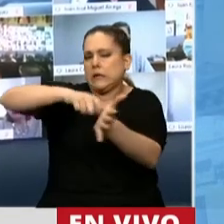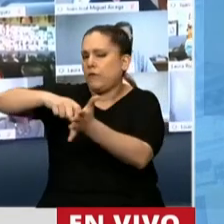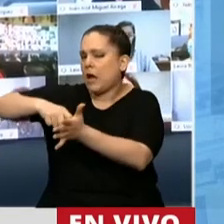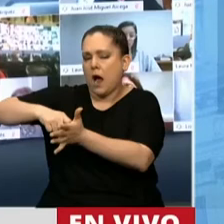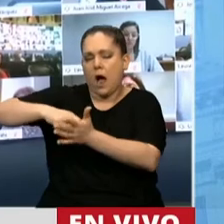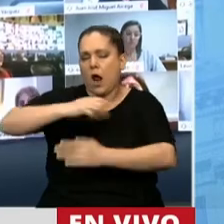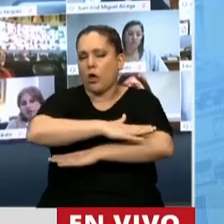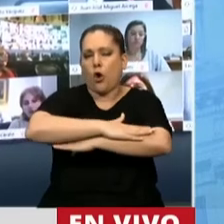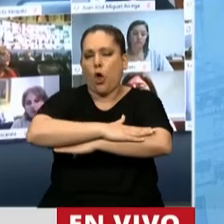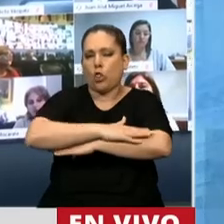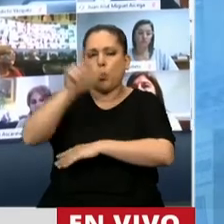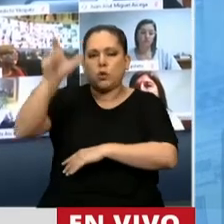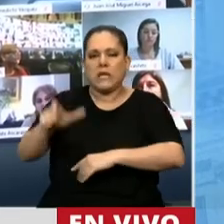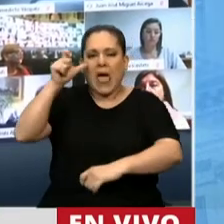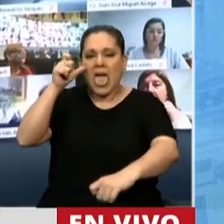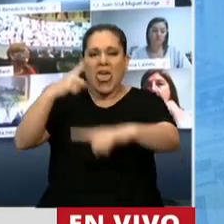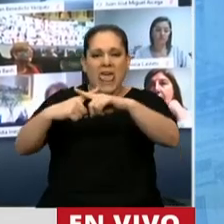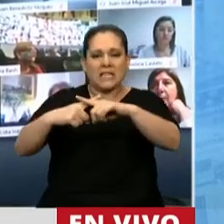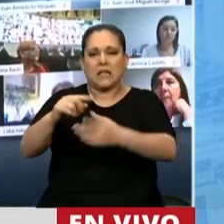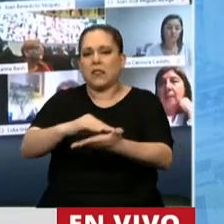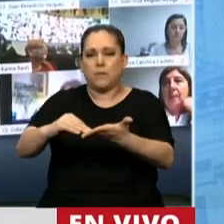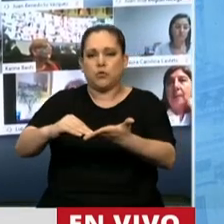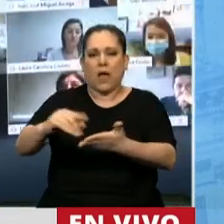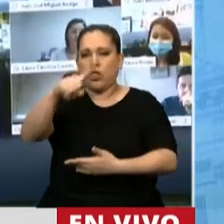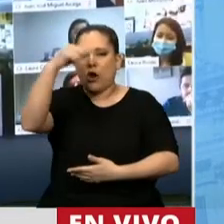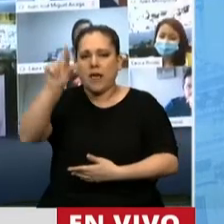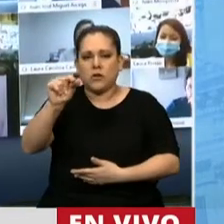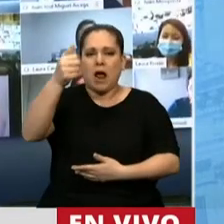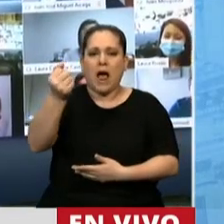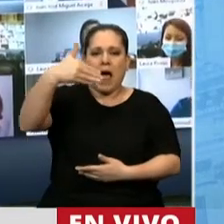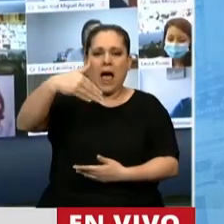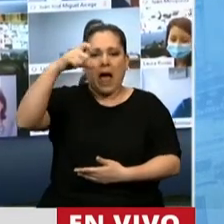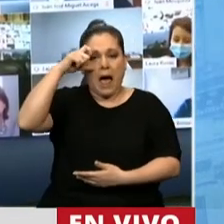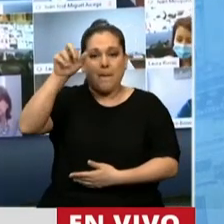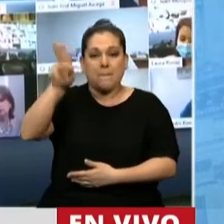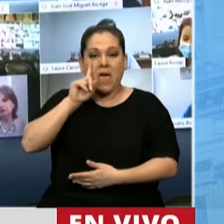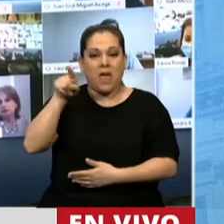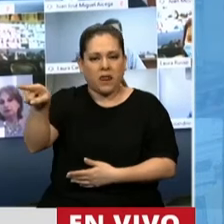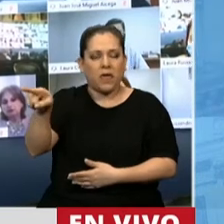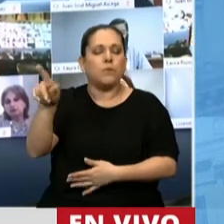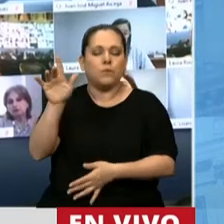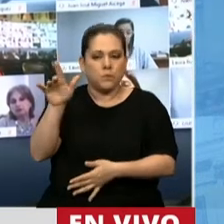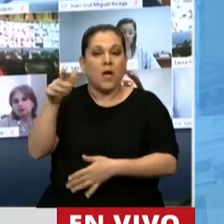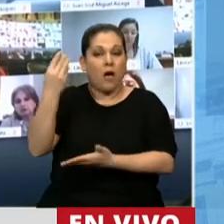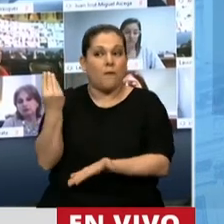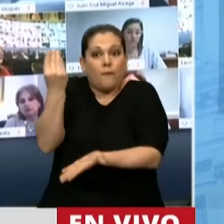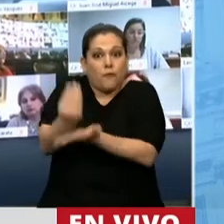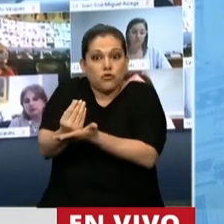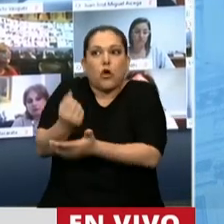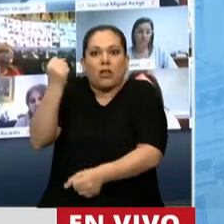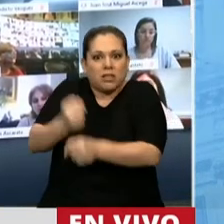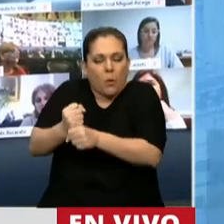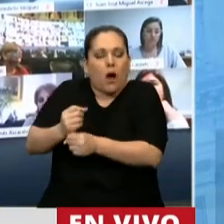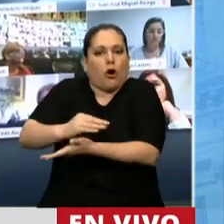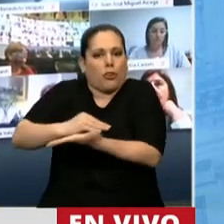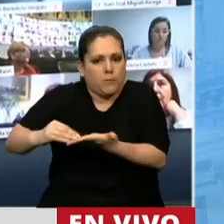conducta del exdiputado nacional Juan Ameri, en tanto ha comportado una afrenta para con lo que la función legislativa,